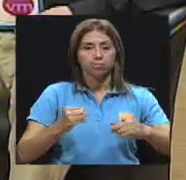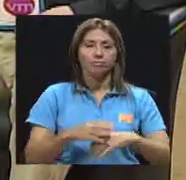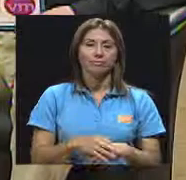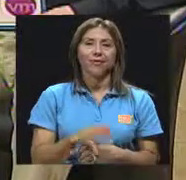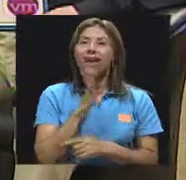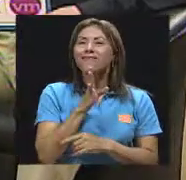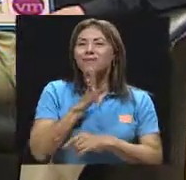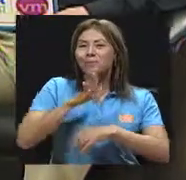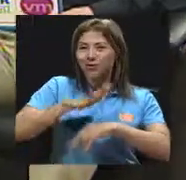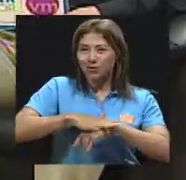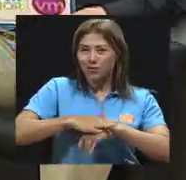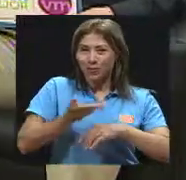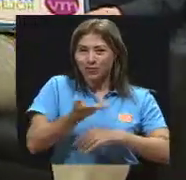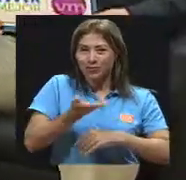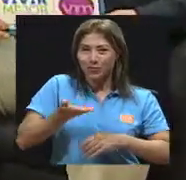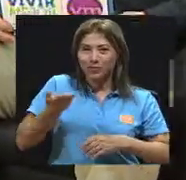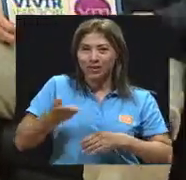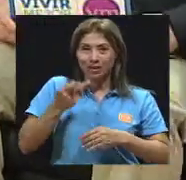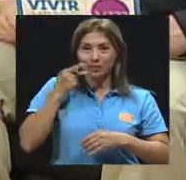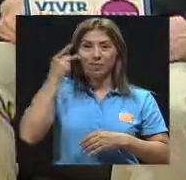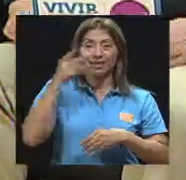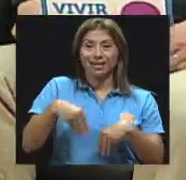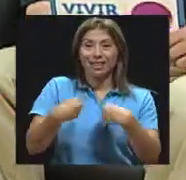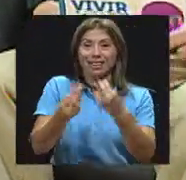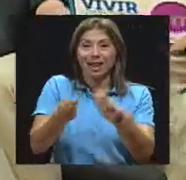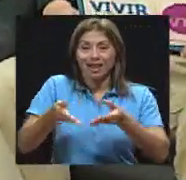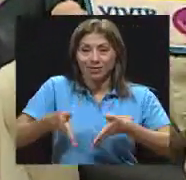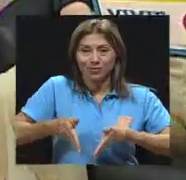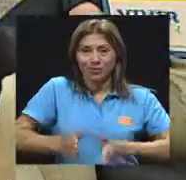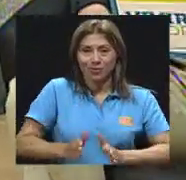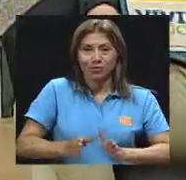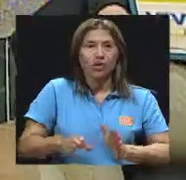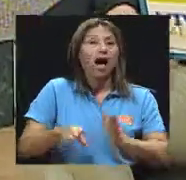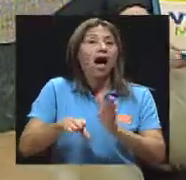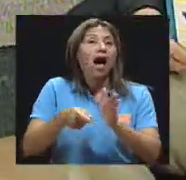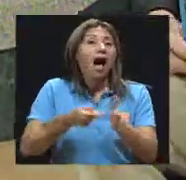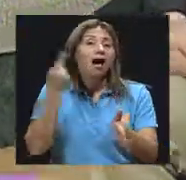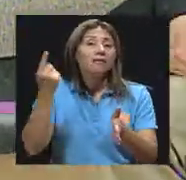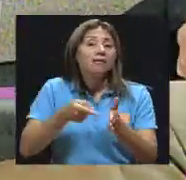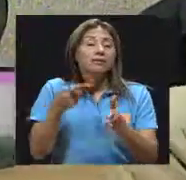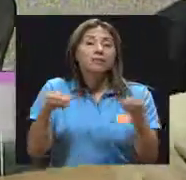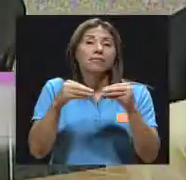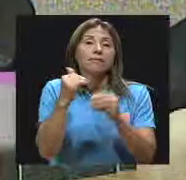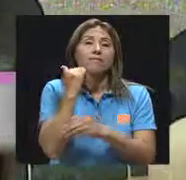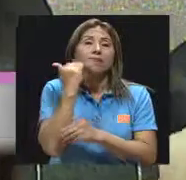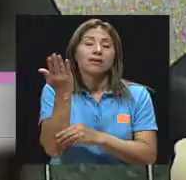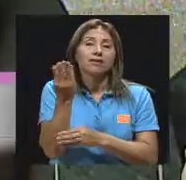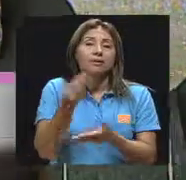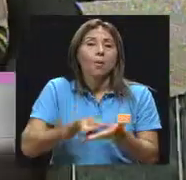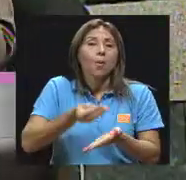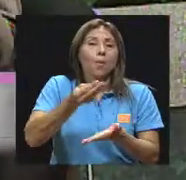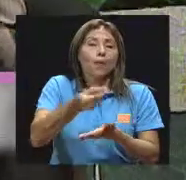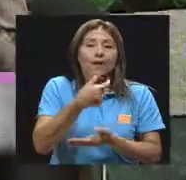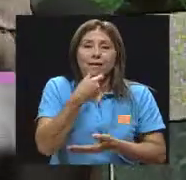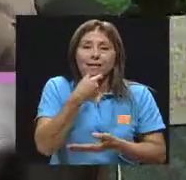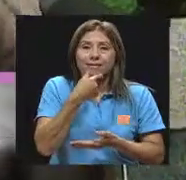más fácil comprar estos paquetitos de galletas, estos paquetitos también de jugos que ya vienen enlatados también. Y hacer un